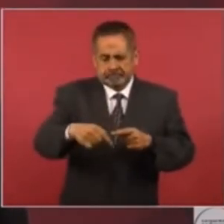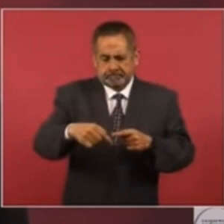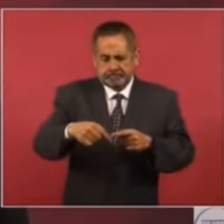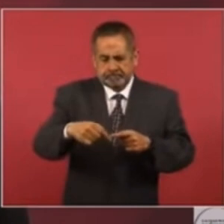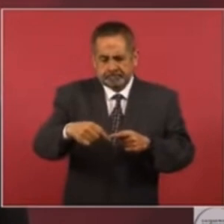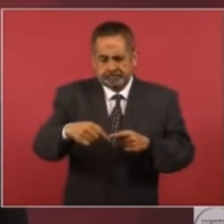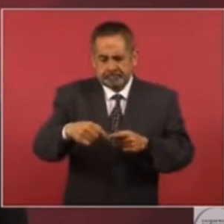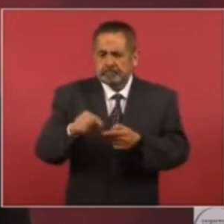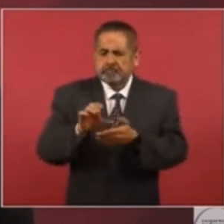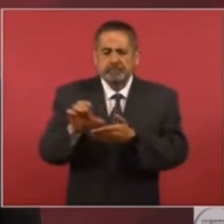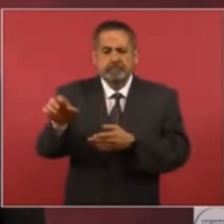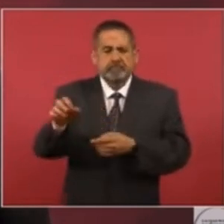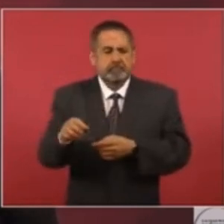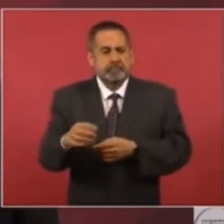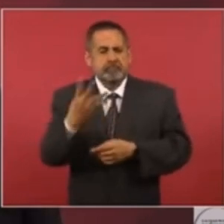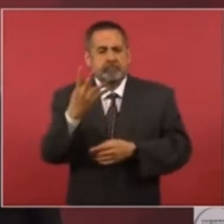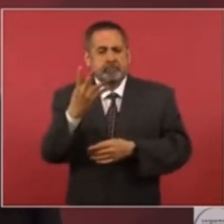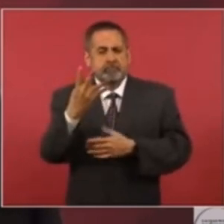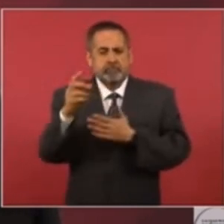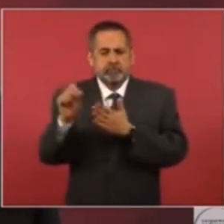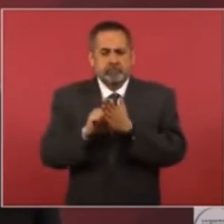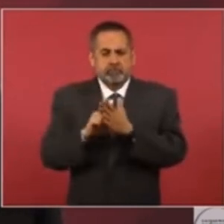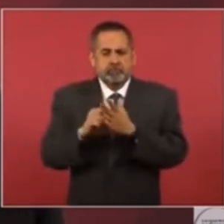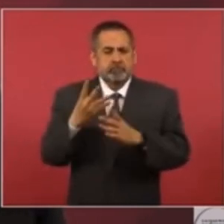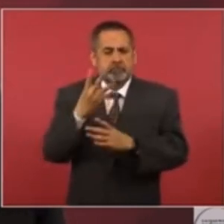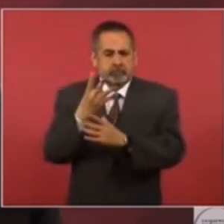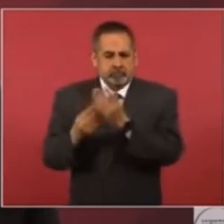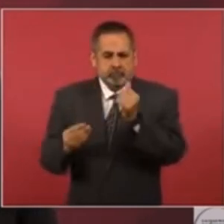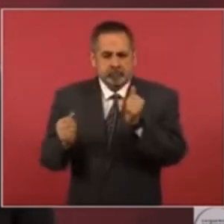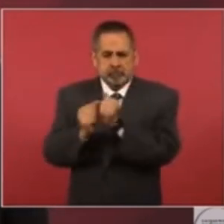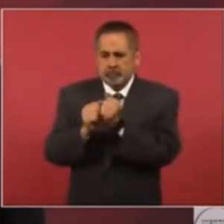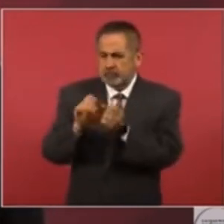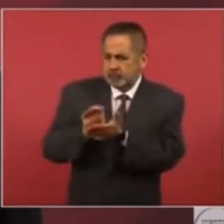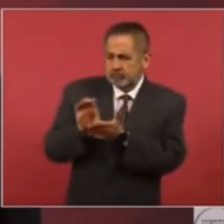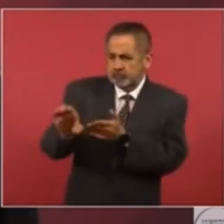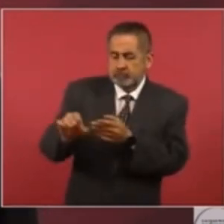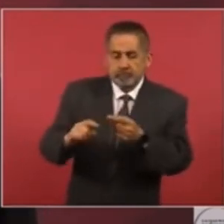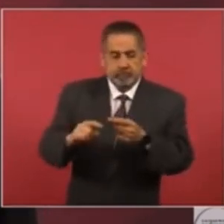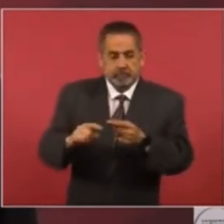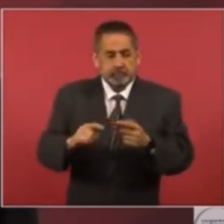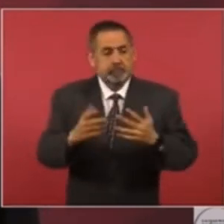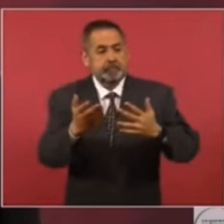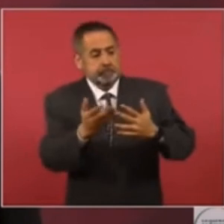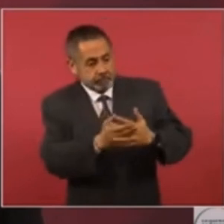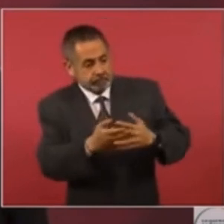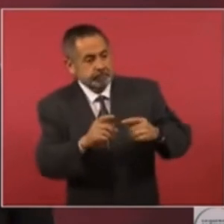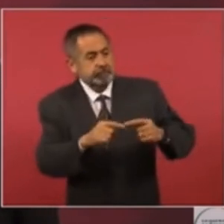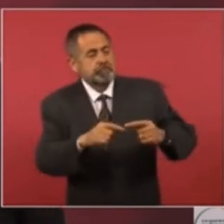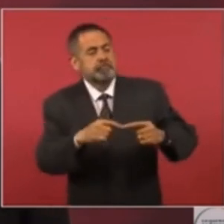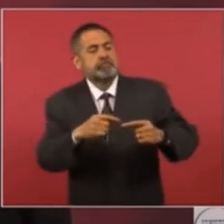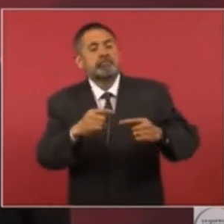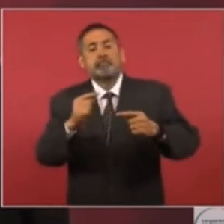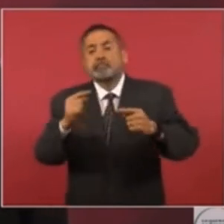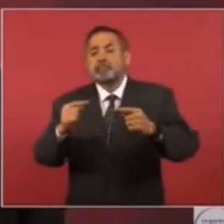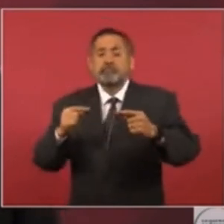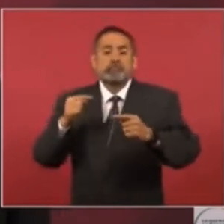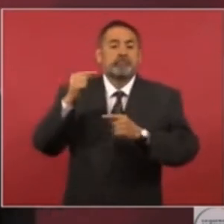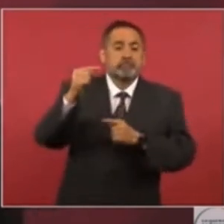que viene va a incluir el siguiente para que